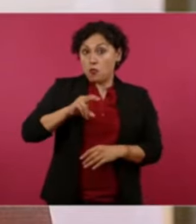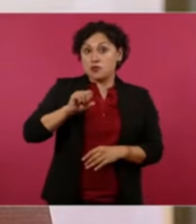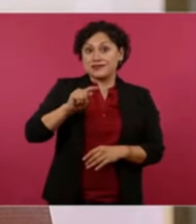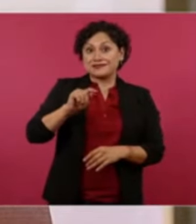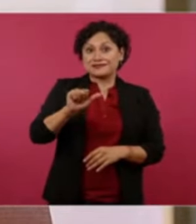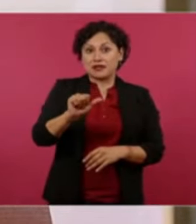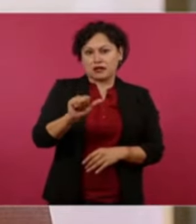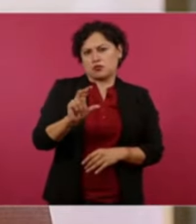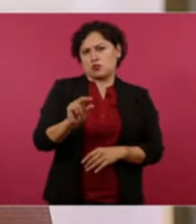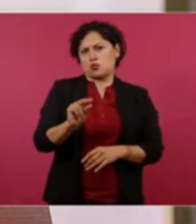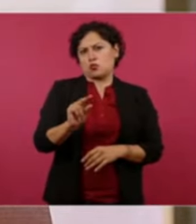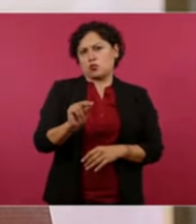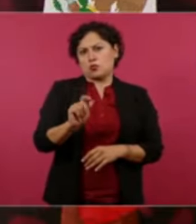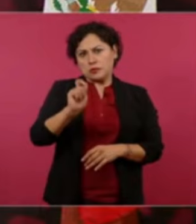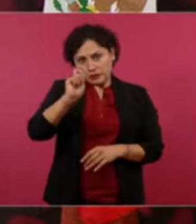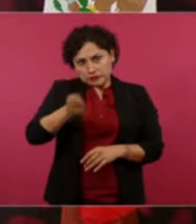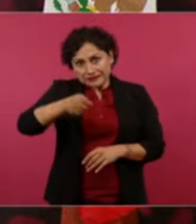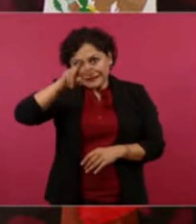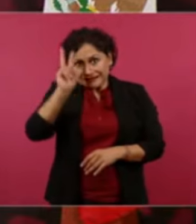evangelio